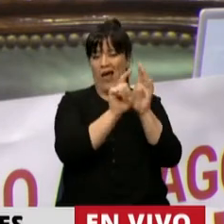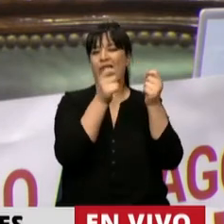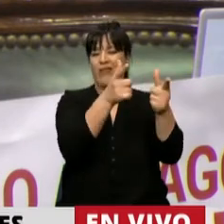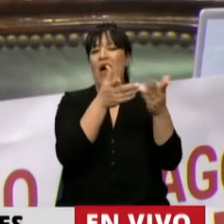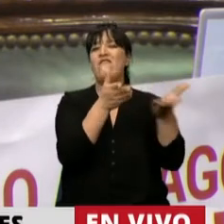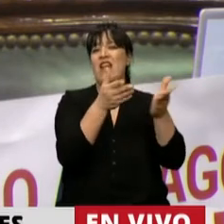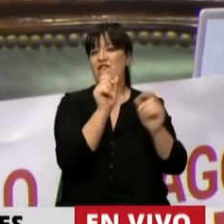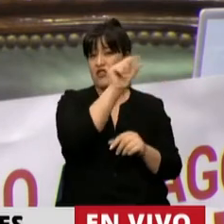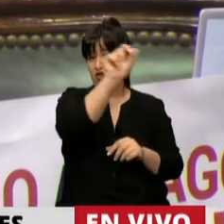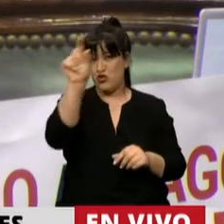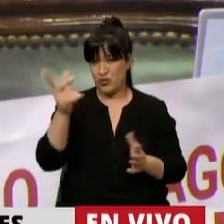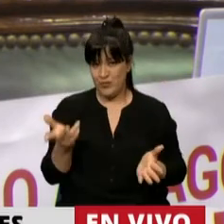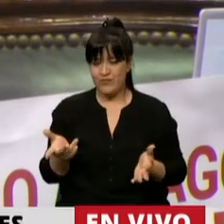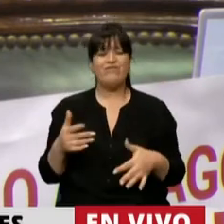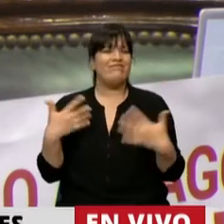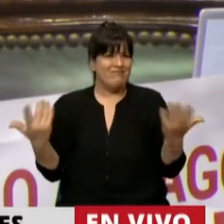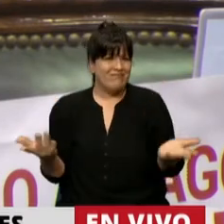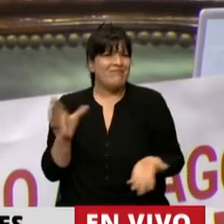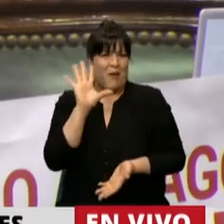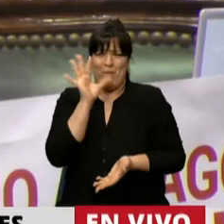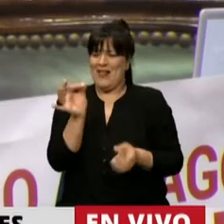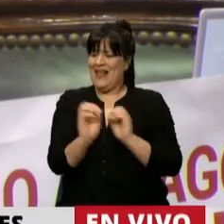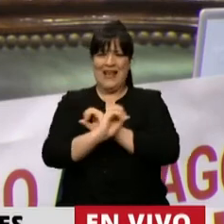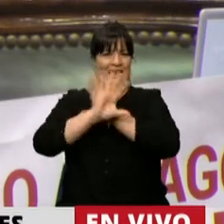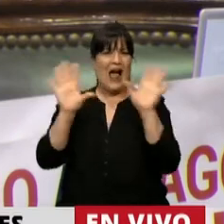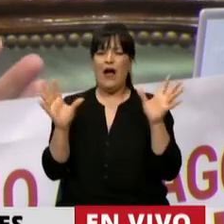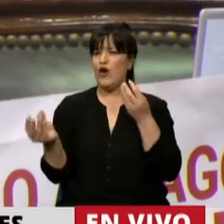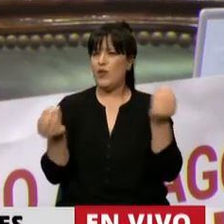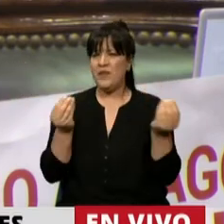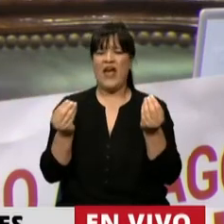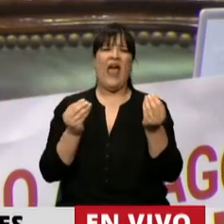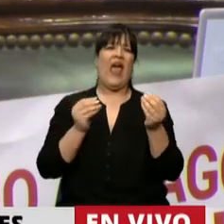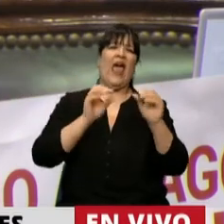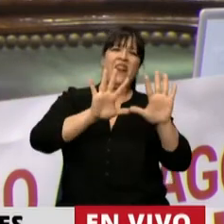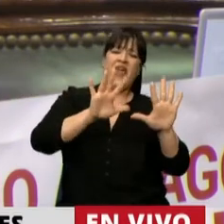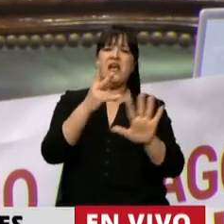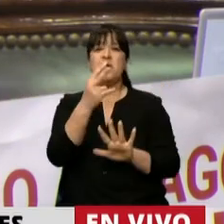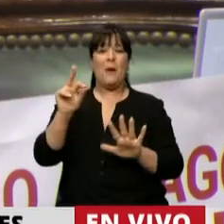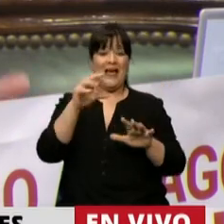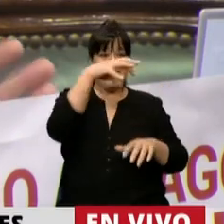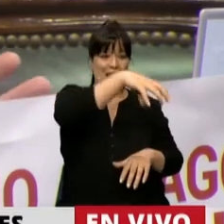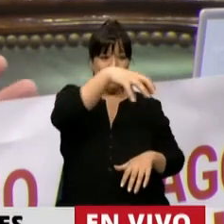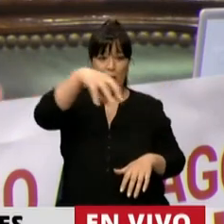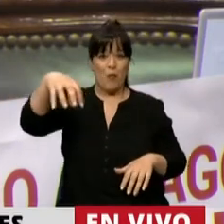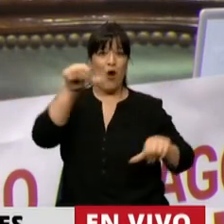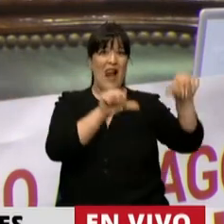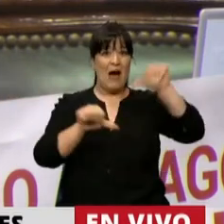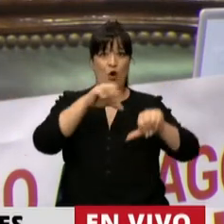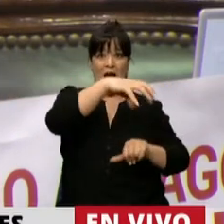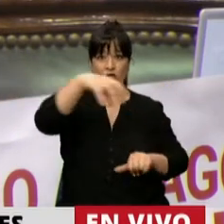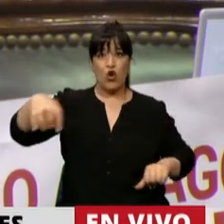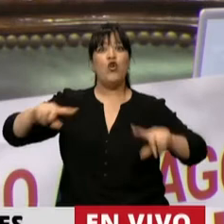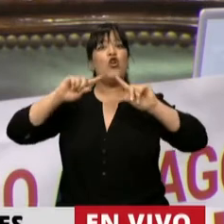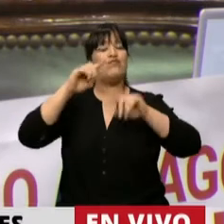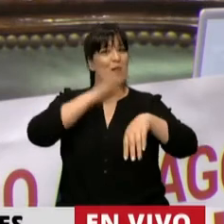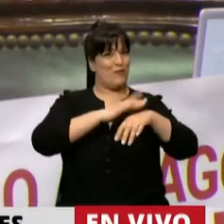Creo que está claro que estos 10 o 20 laboratorios son los mismos responsables, junto con